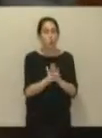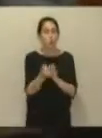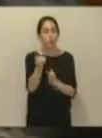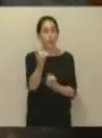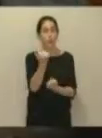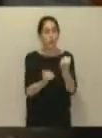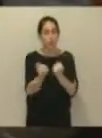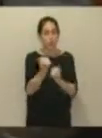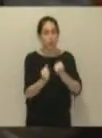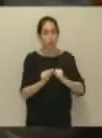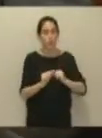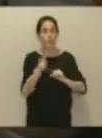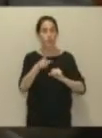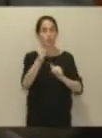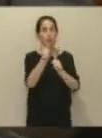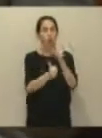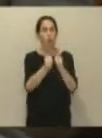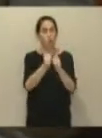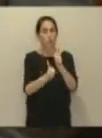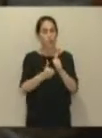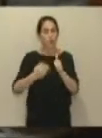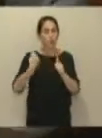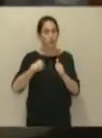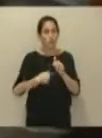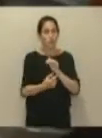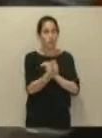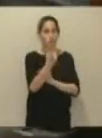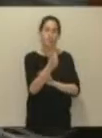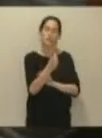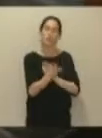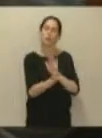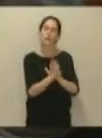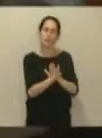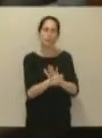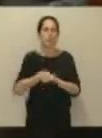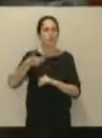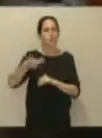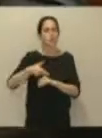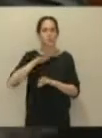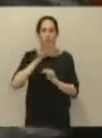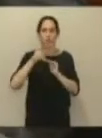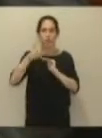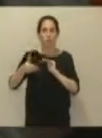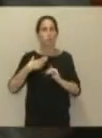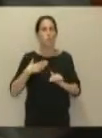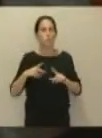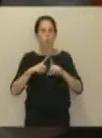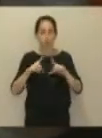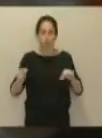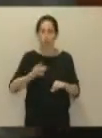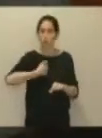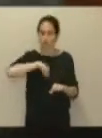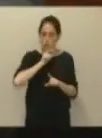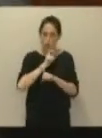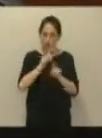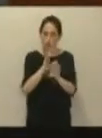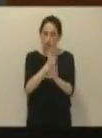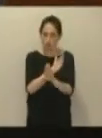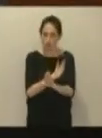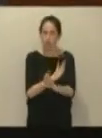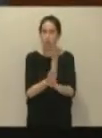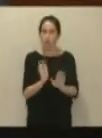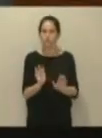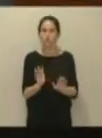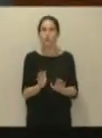y la competitividad de esa infraestructura. Es básico para el futuro de Asturias. Nosotros siempre lo vamos a poner por delante. Y, desde